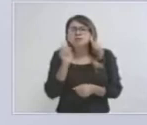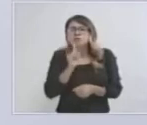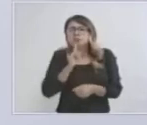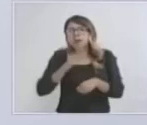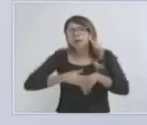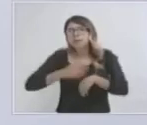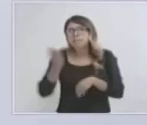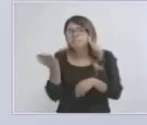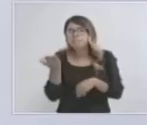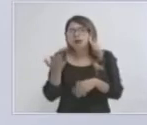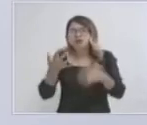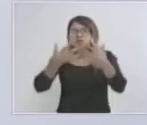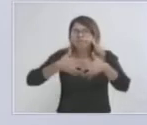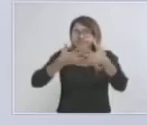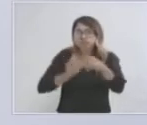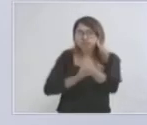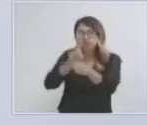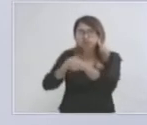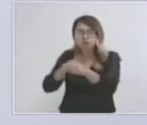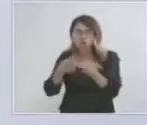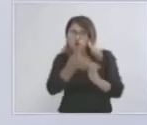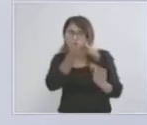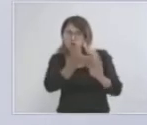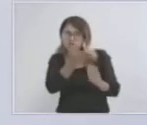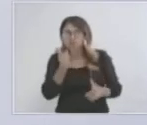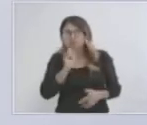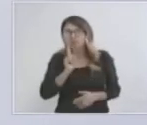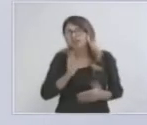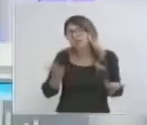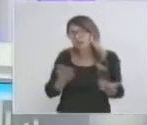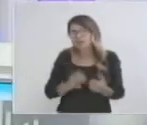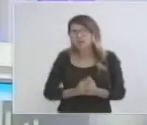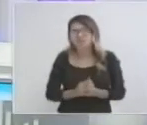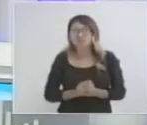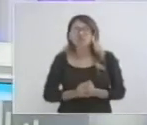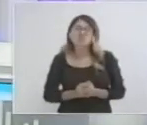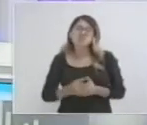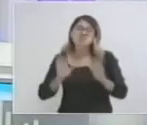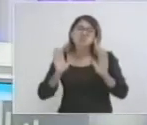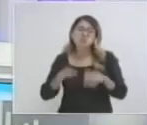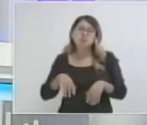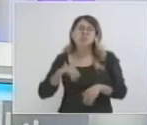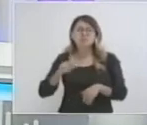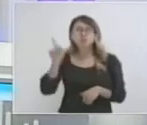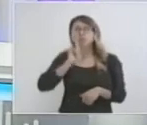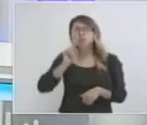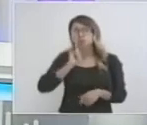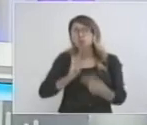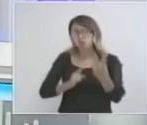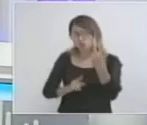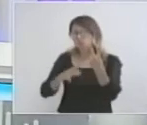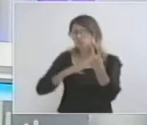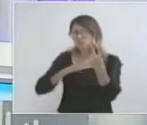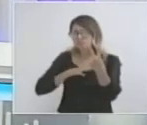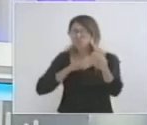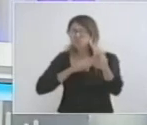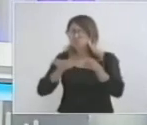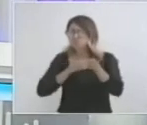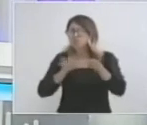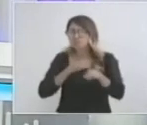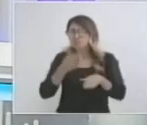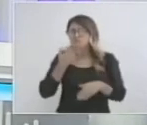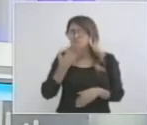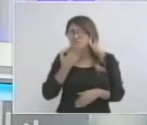más activa de la industria de la construcción en Jalisco? Pues que se sigan animando, fíjate que estas dos mujeres que están en nuestro comité directivo,